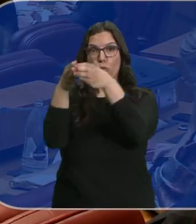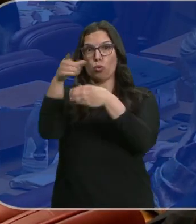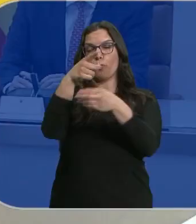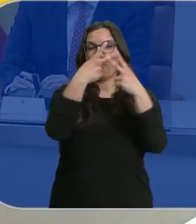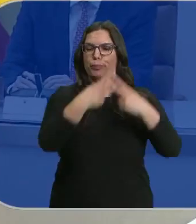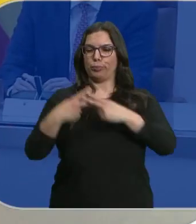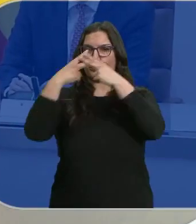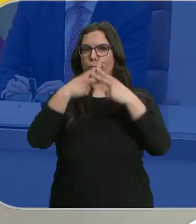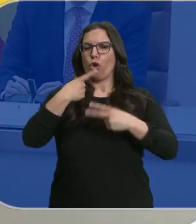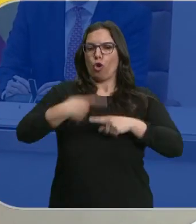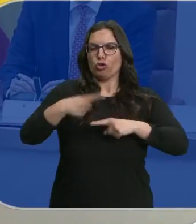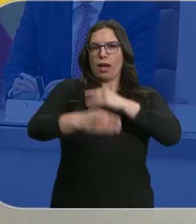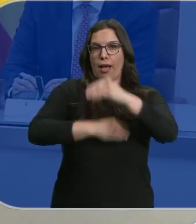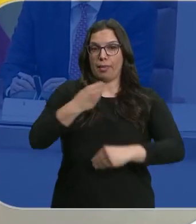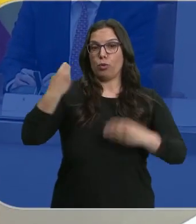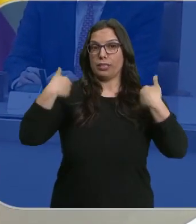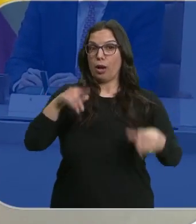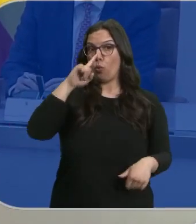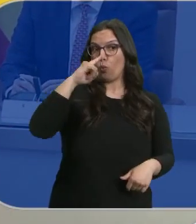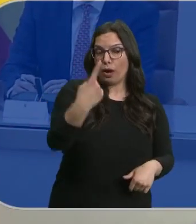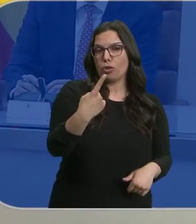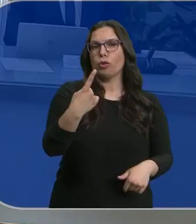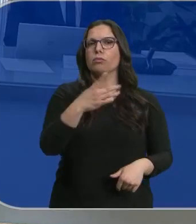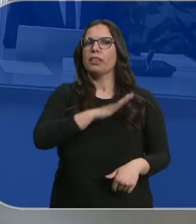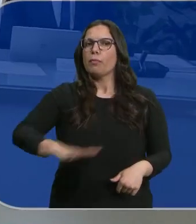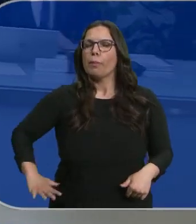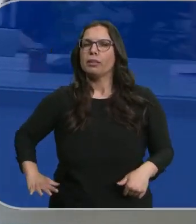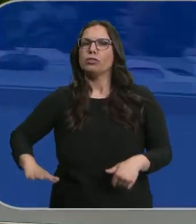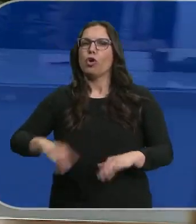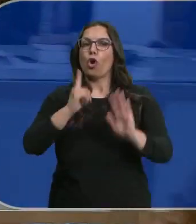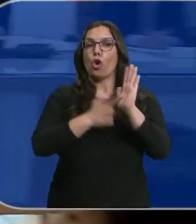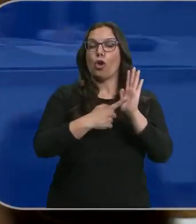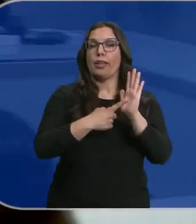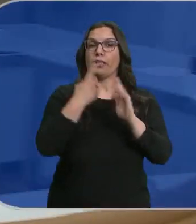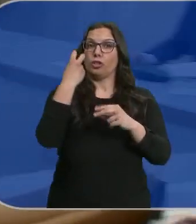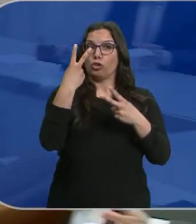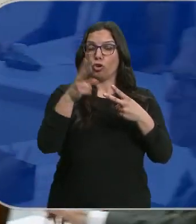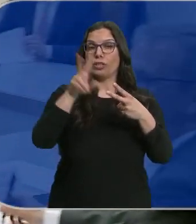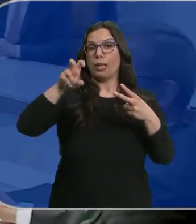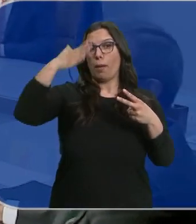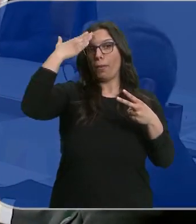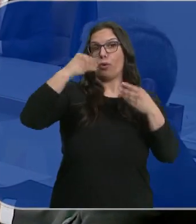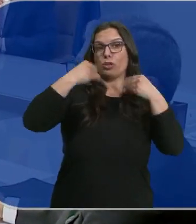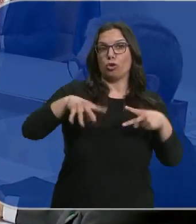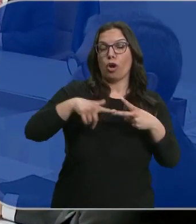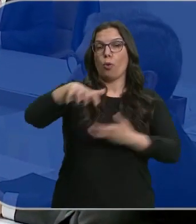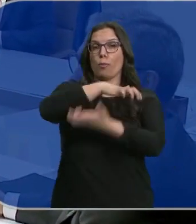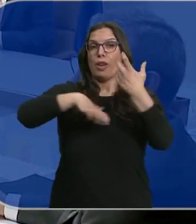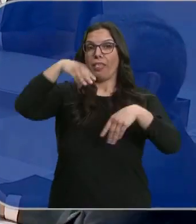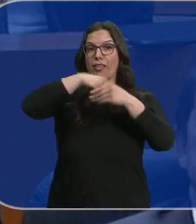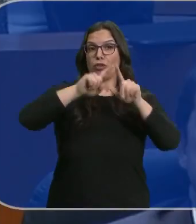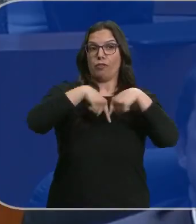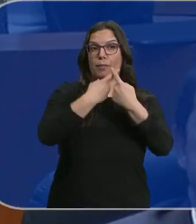juzgase a su gobierno por los hechos. Un año después ha evitado de momento presentar las dos leyes más polémicas sobre memoria histórica o violencia